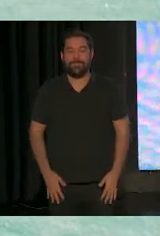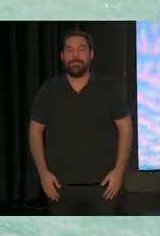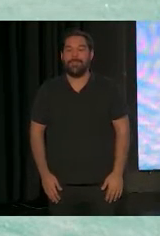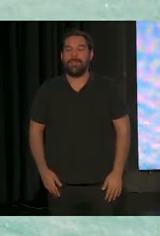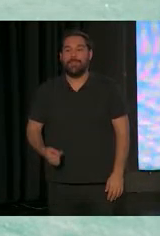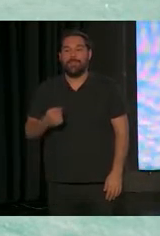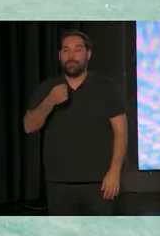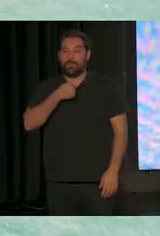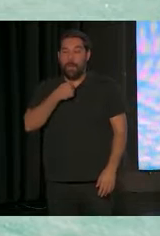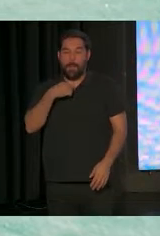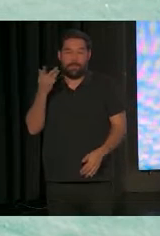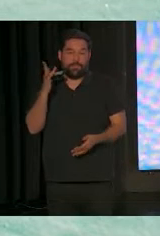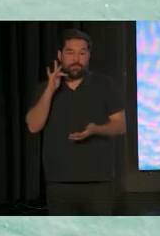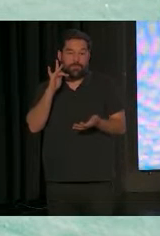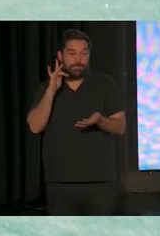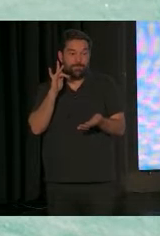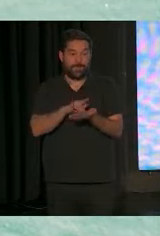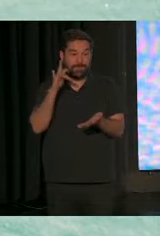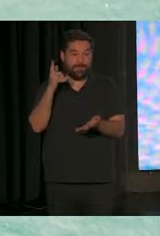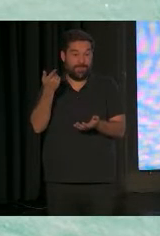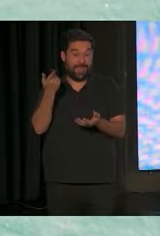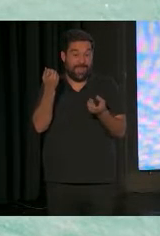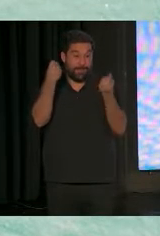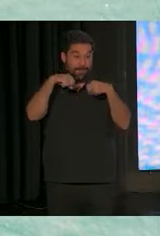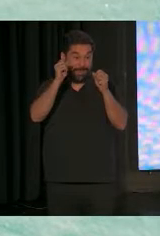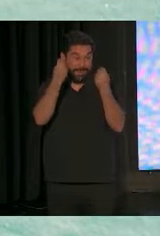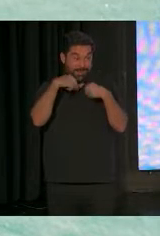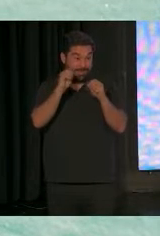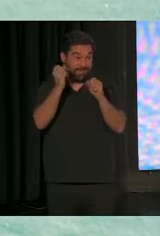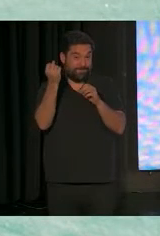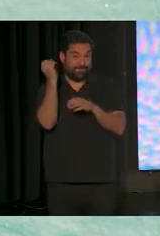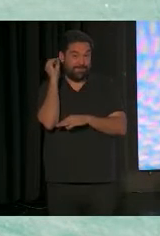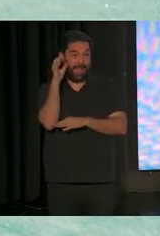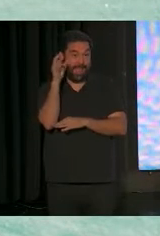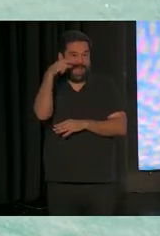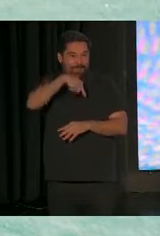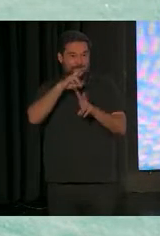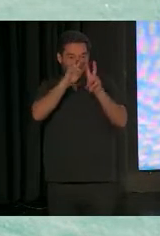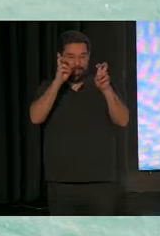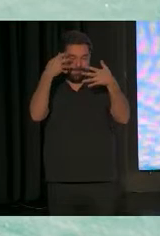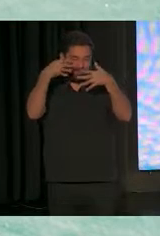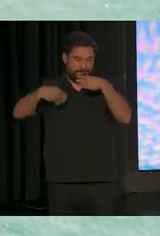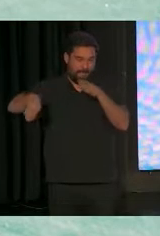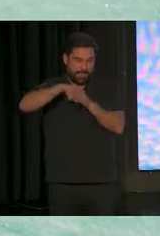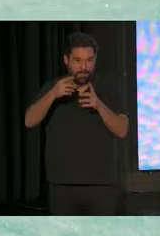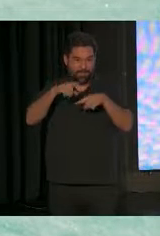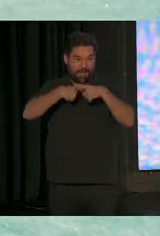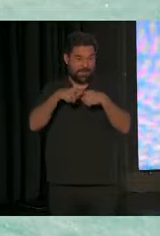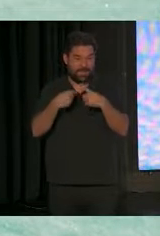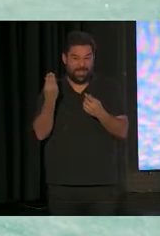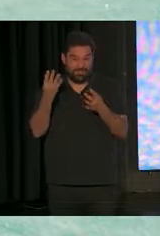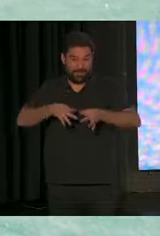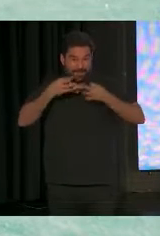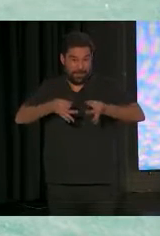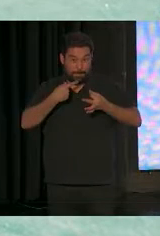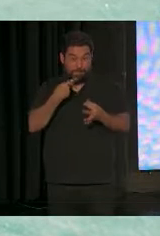Yo, cuando me dijeron que a la hora de prácticas centrarse en la familia, digo, de verdad, la gente ya estará aburrida de escucharme y siempre decir lo mismo. Y